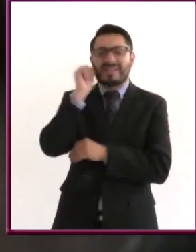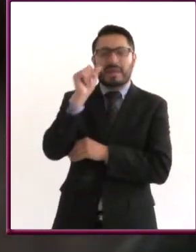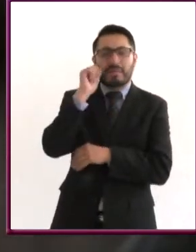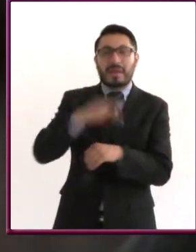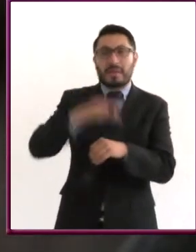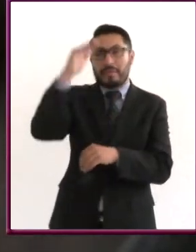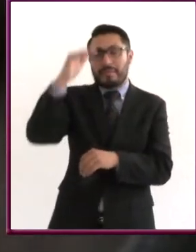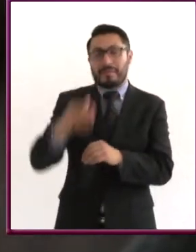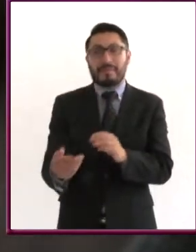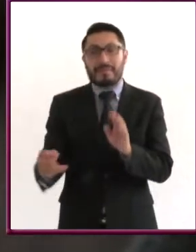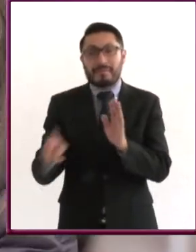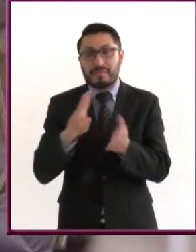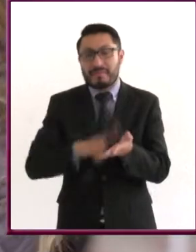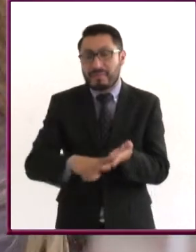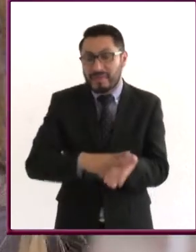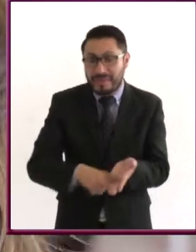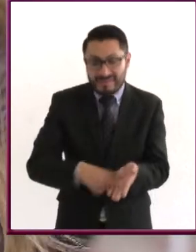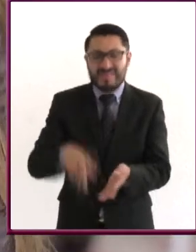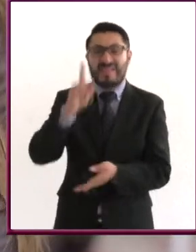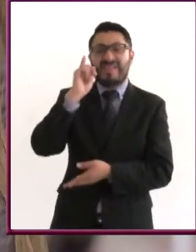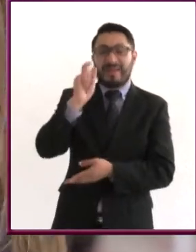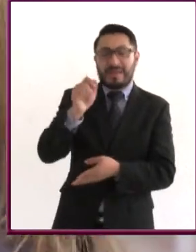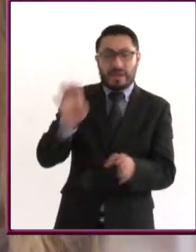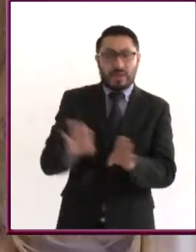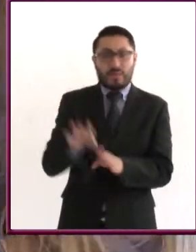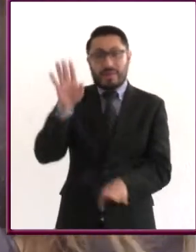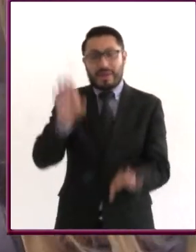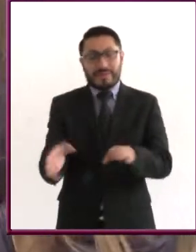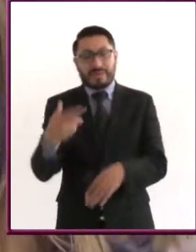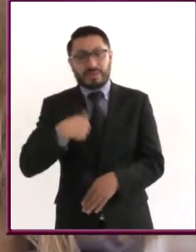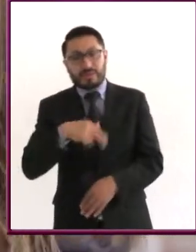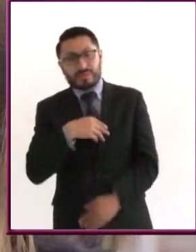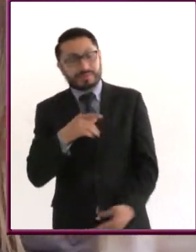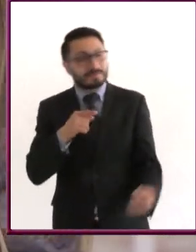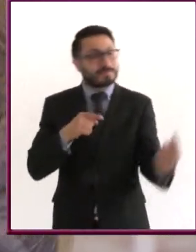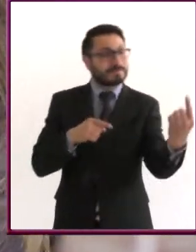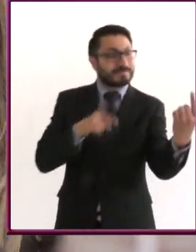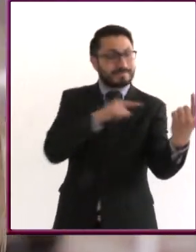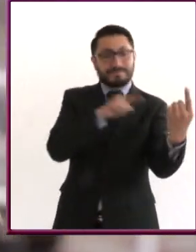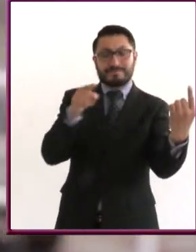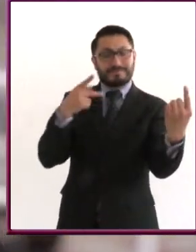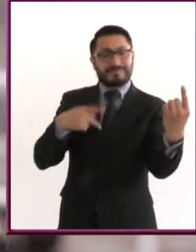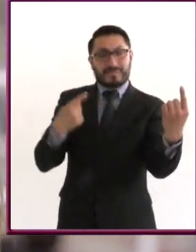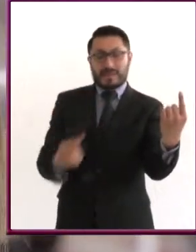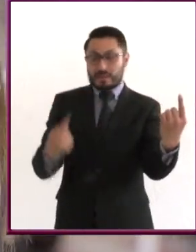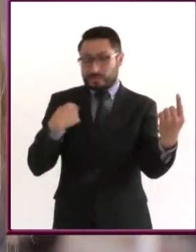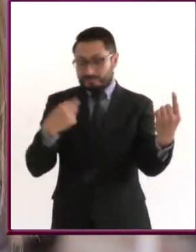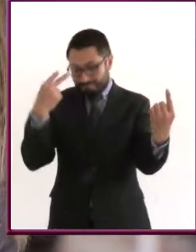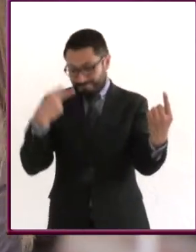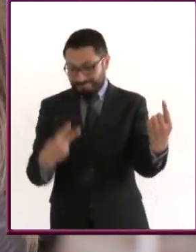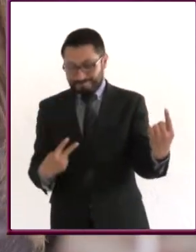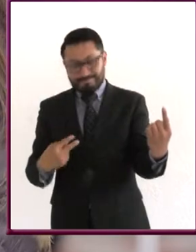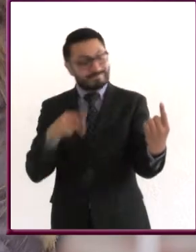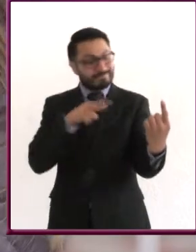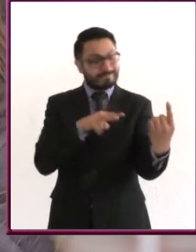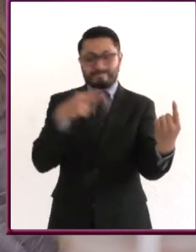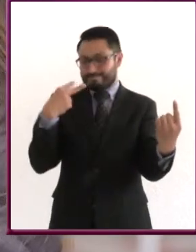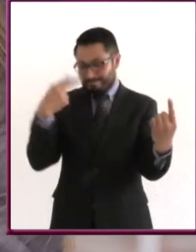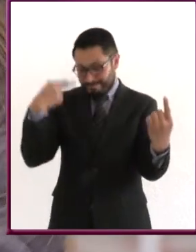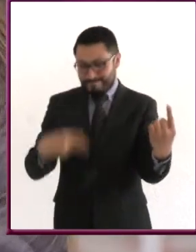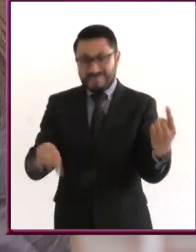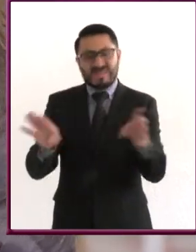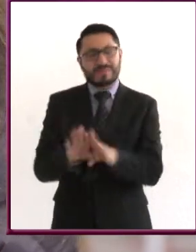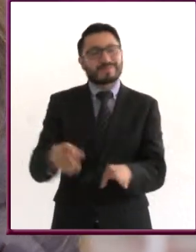verde. ¿Qué quiere decir? A veces, cuando nos comparamos con otras personas, encontramos algo en nosotros mismos que nos gustaría que fuera